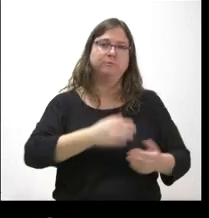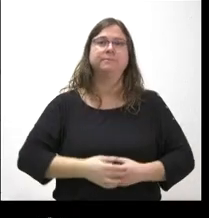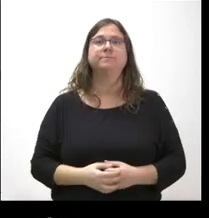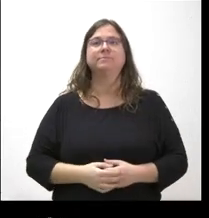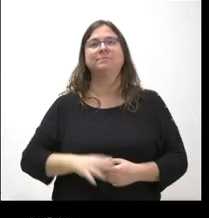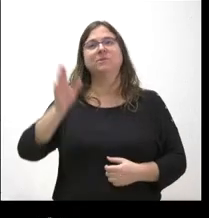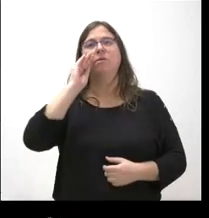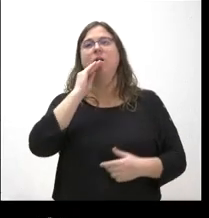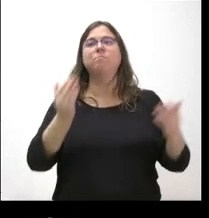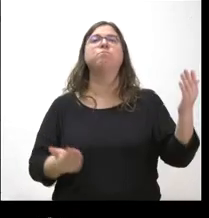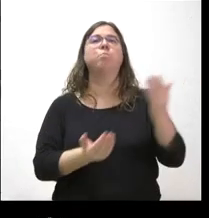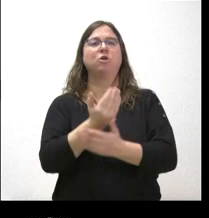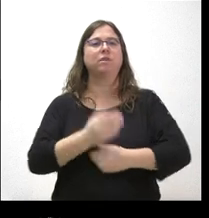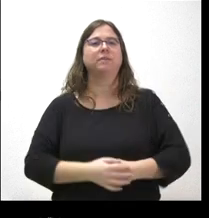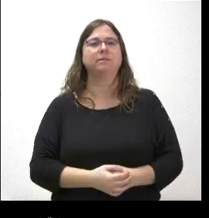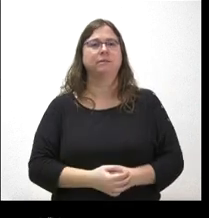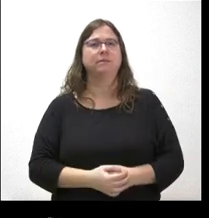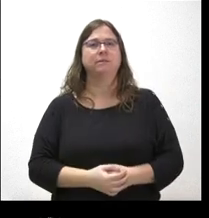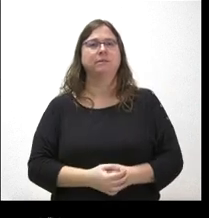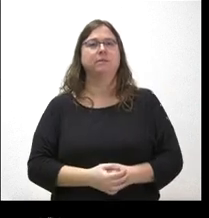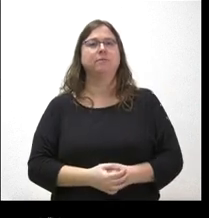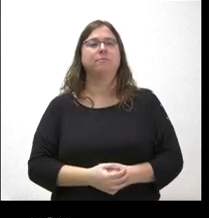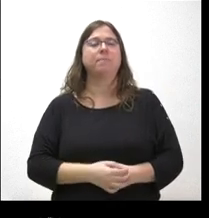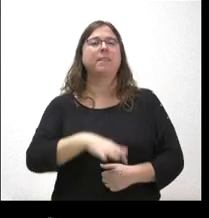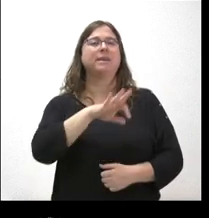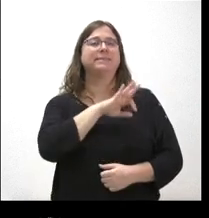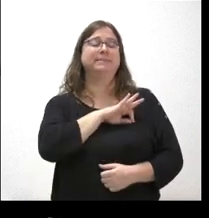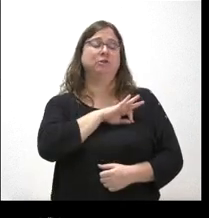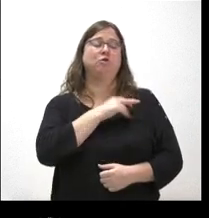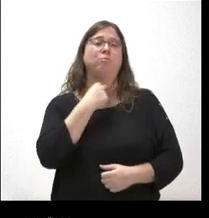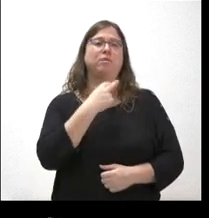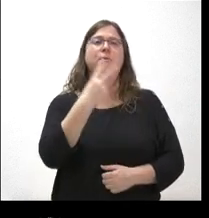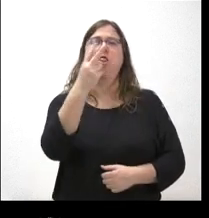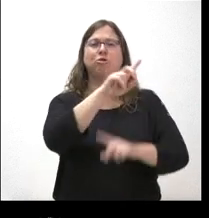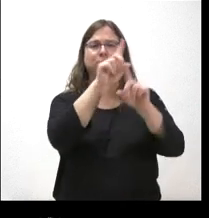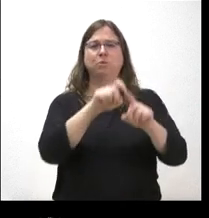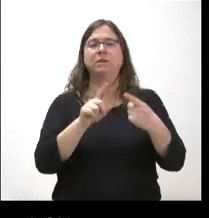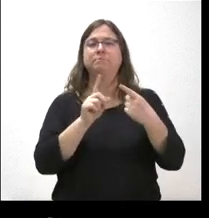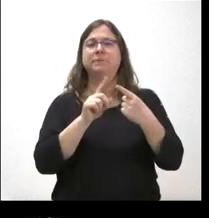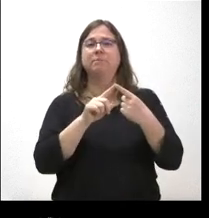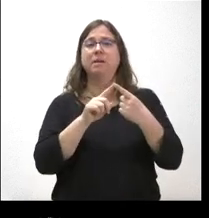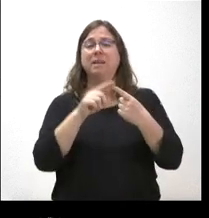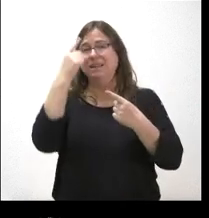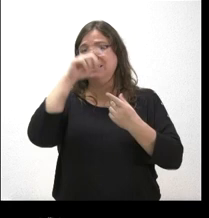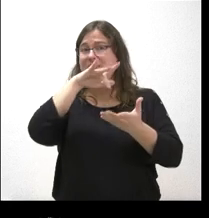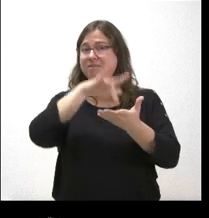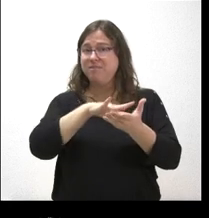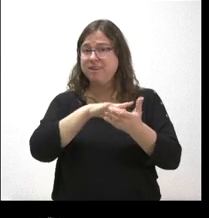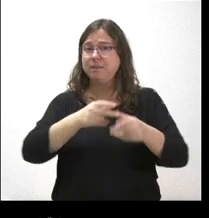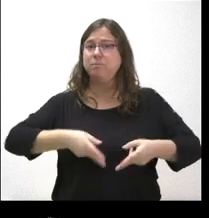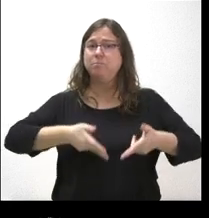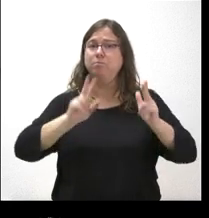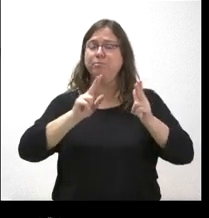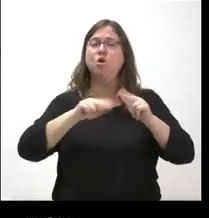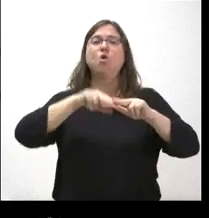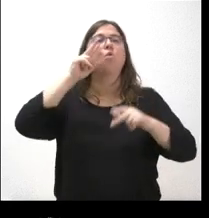hola buenos días para el señor Cario dos preguntas la primera es si tienen fecha para la licitación de las obras del Museo